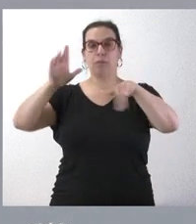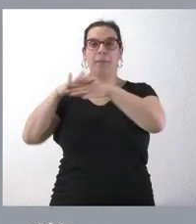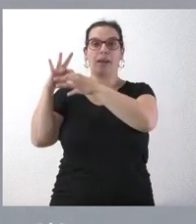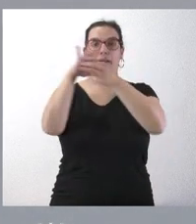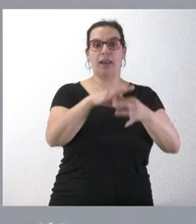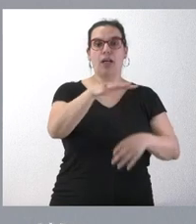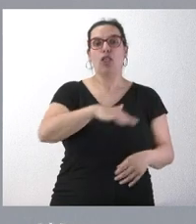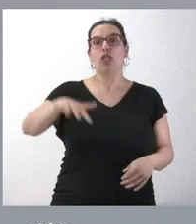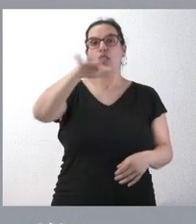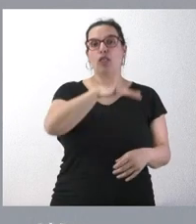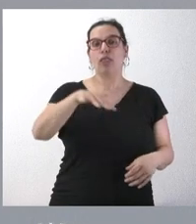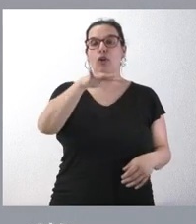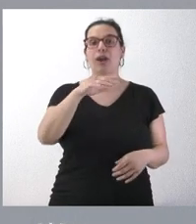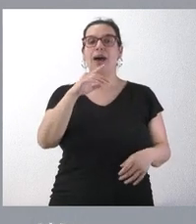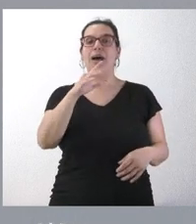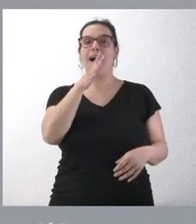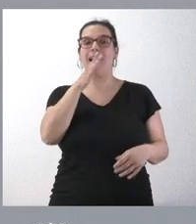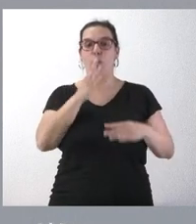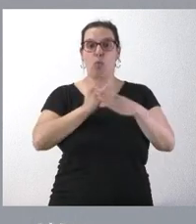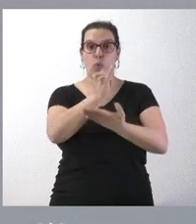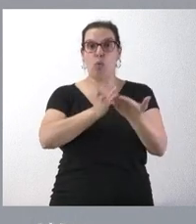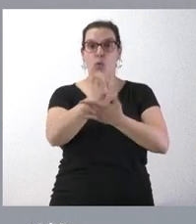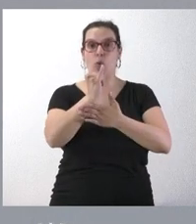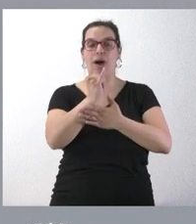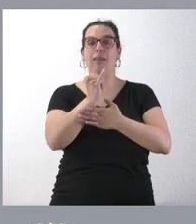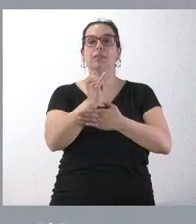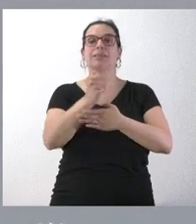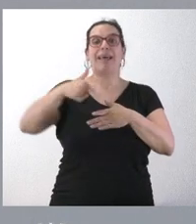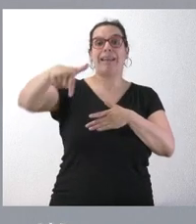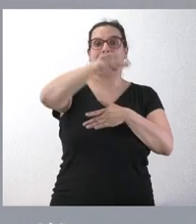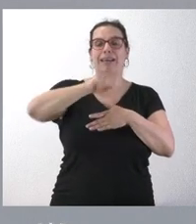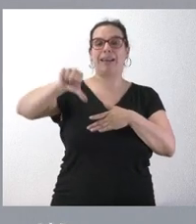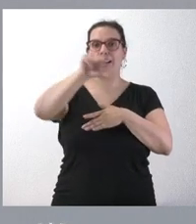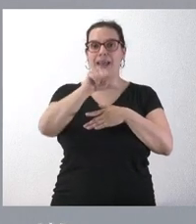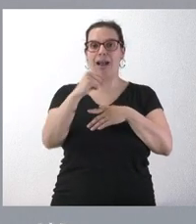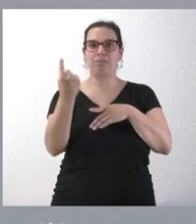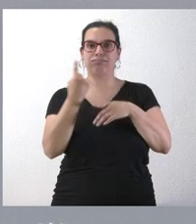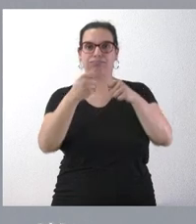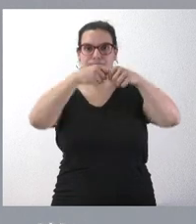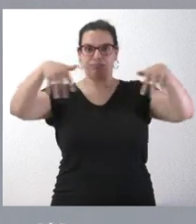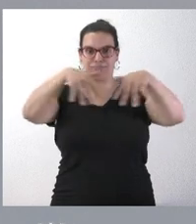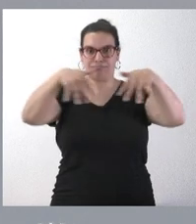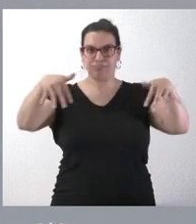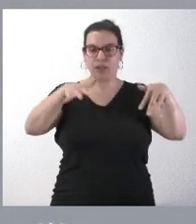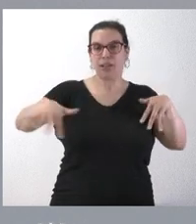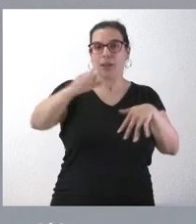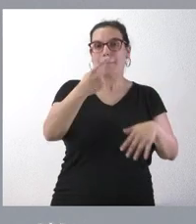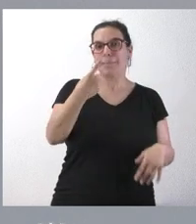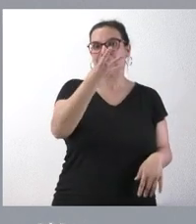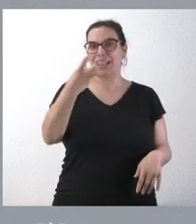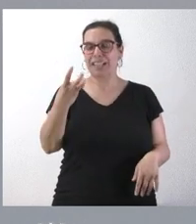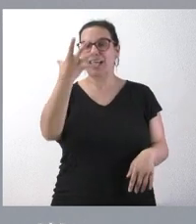presa de la tierra en León. La zona regable de esta presa abalca una superficie de 1.350